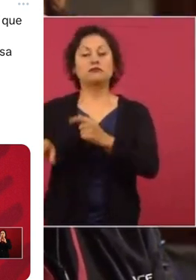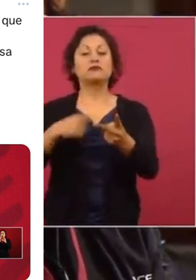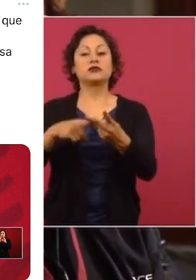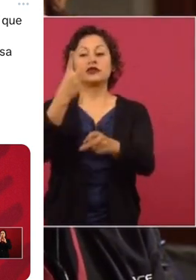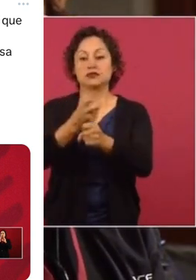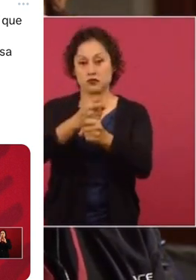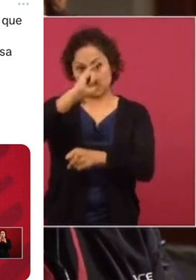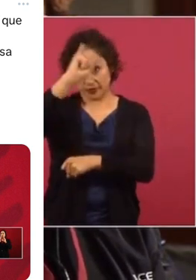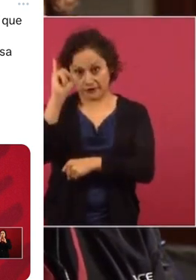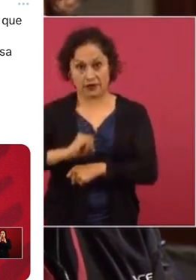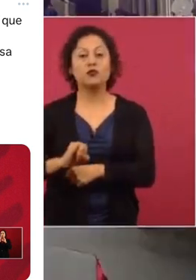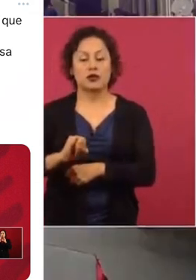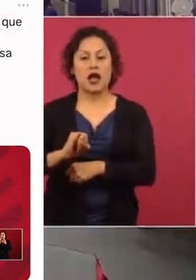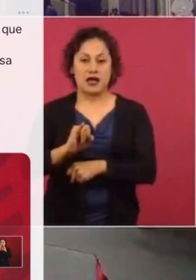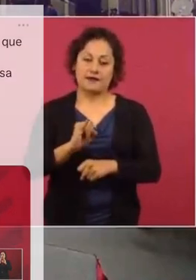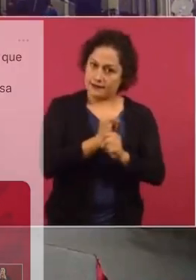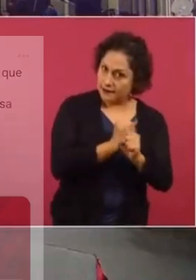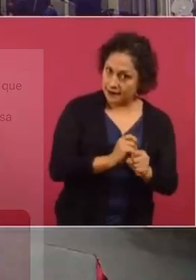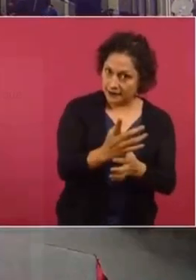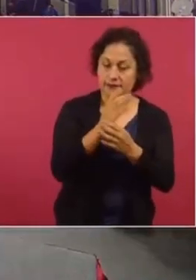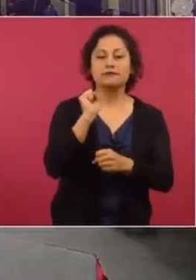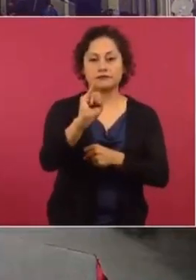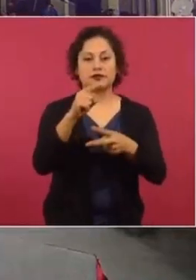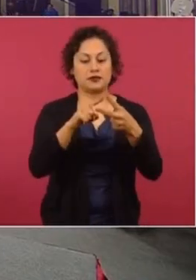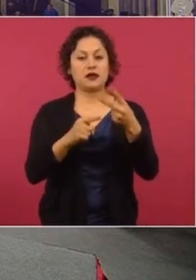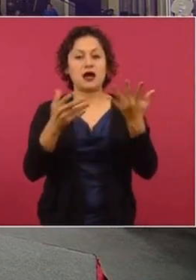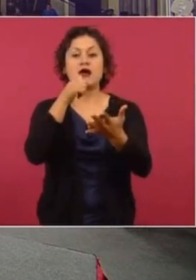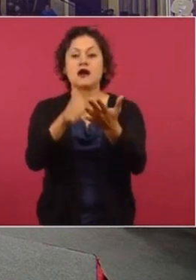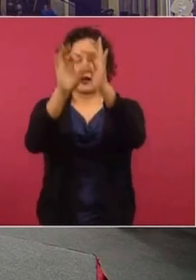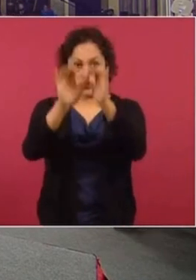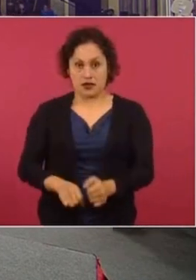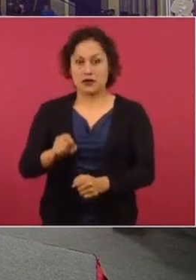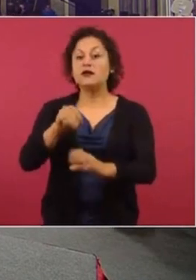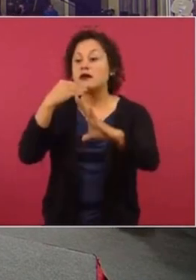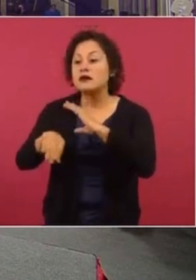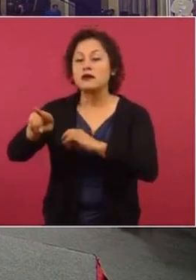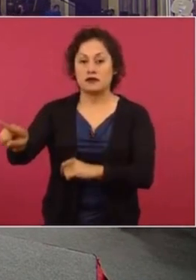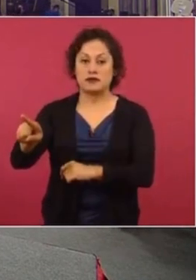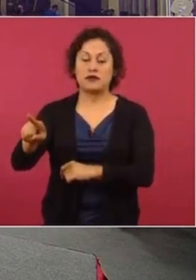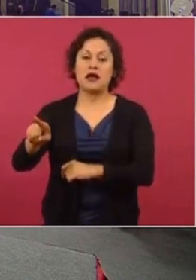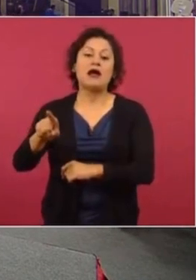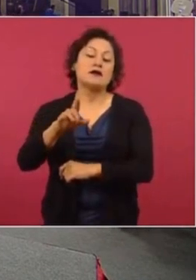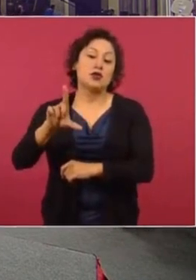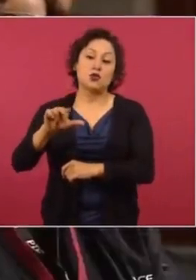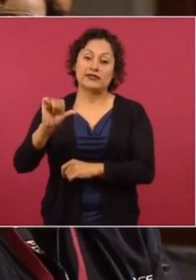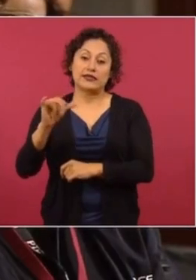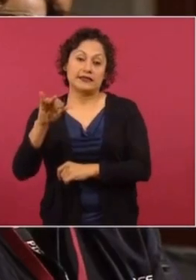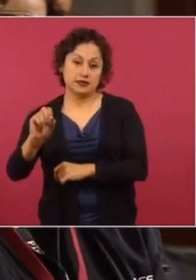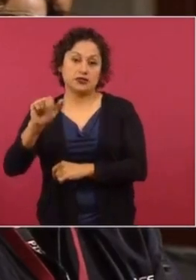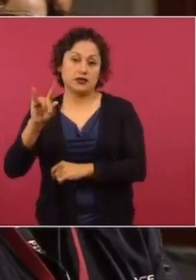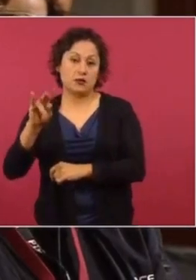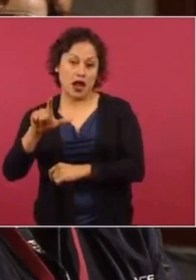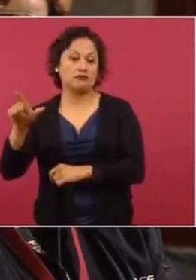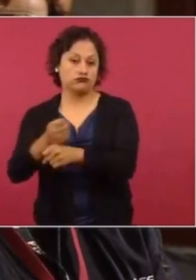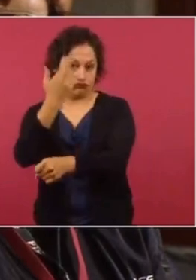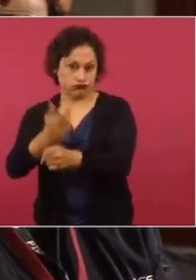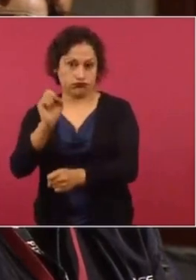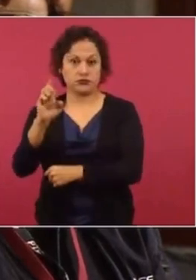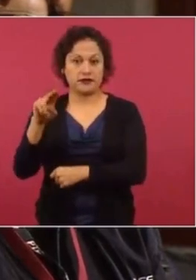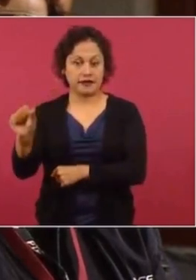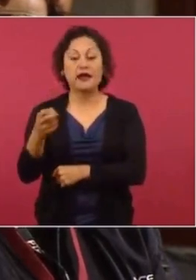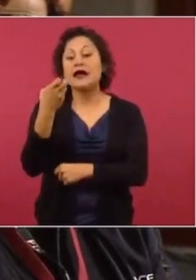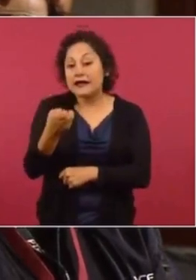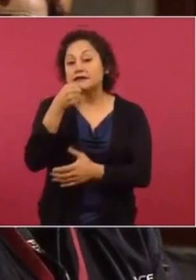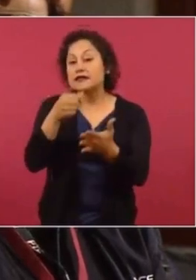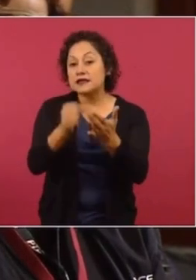subjefatura de inteligencia, efectivamente, que fue dirigido específicamente al secretario de la Defensa, Luis Cresencio Sandoval. Y este reporte, presidente, considerado como secreto,